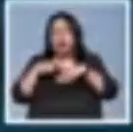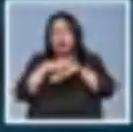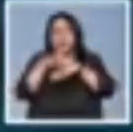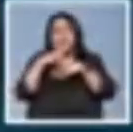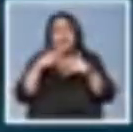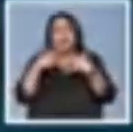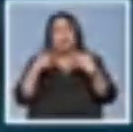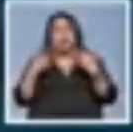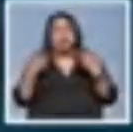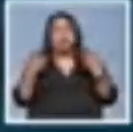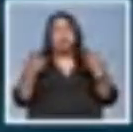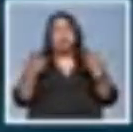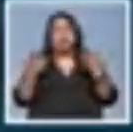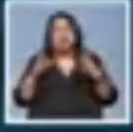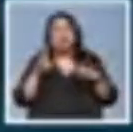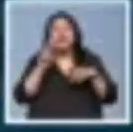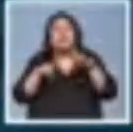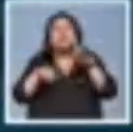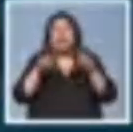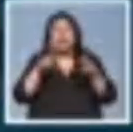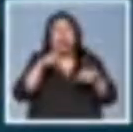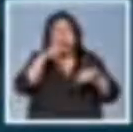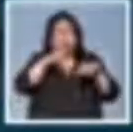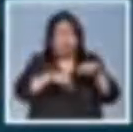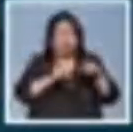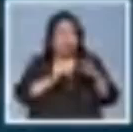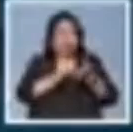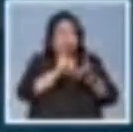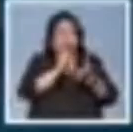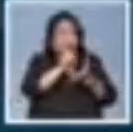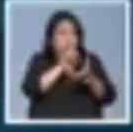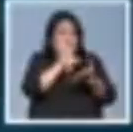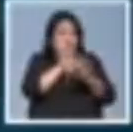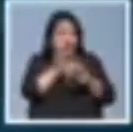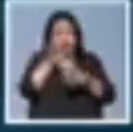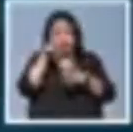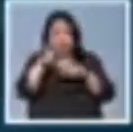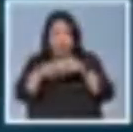respecto a cada fragmento de la obra.